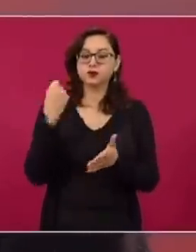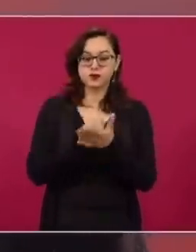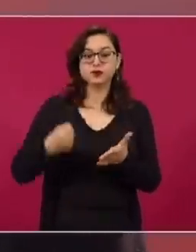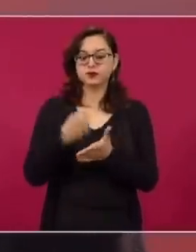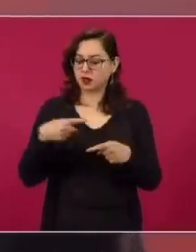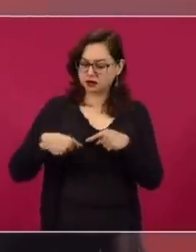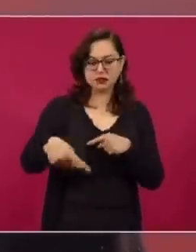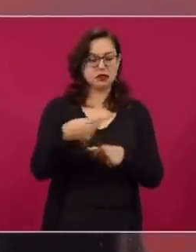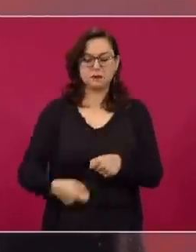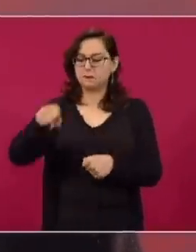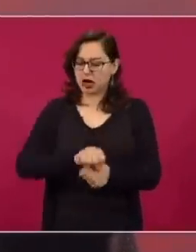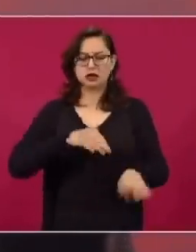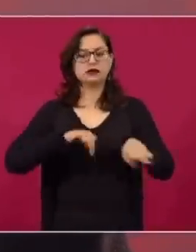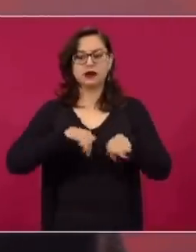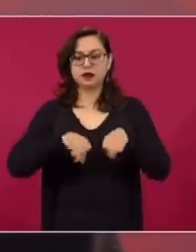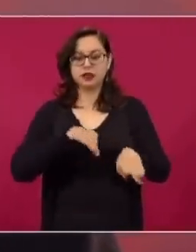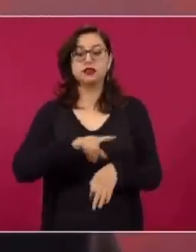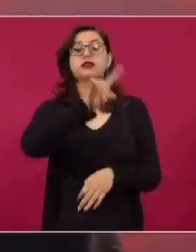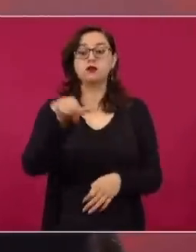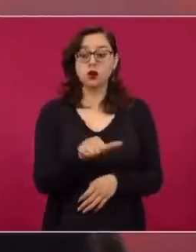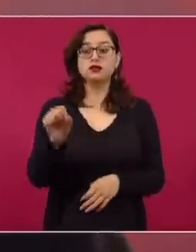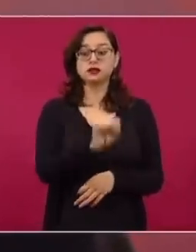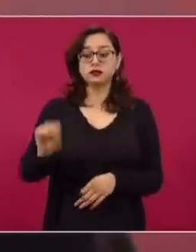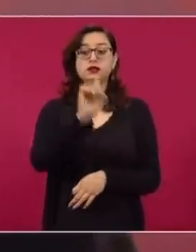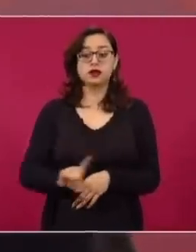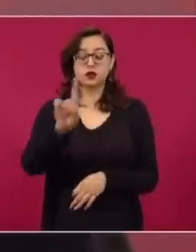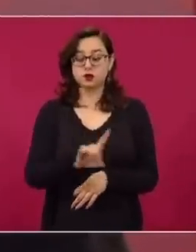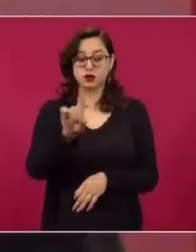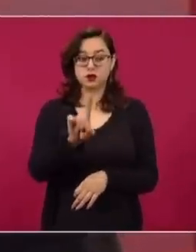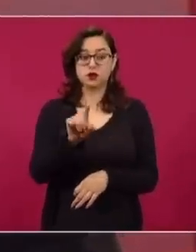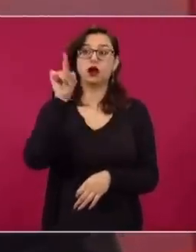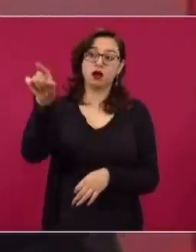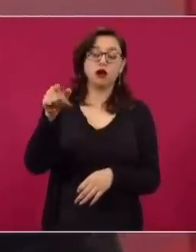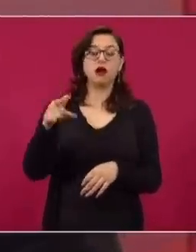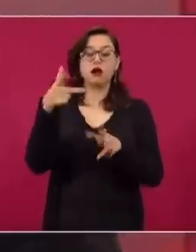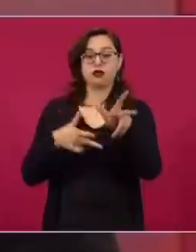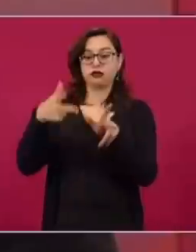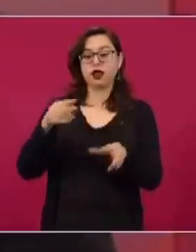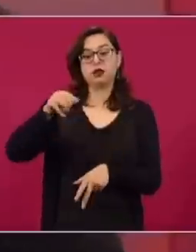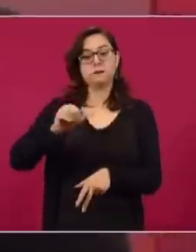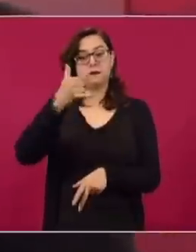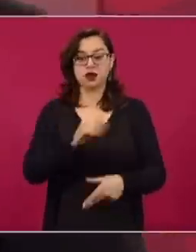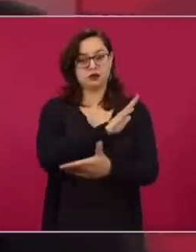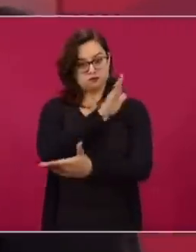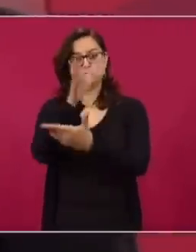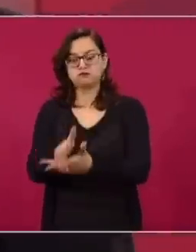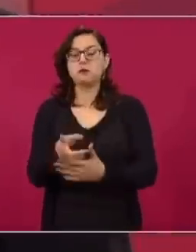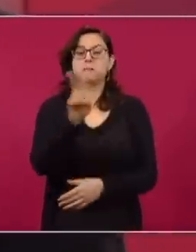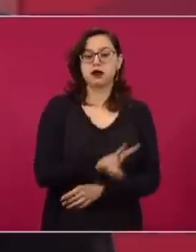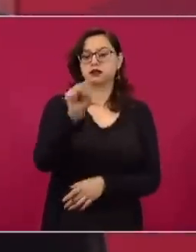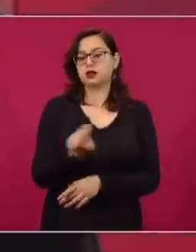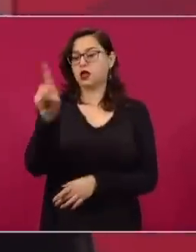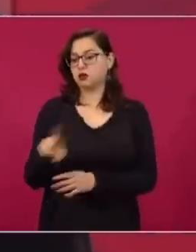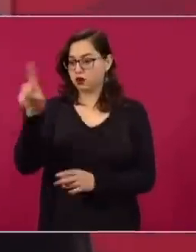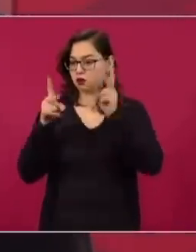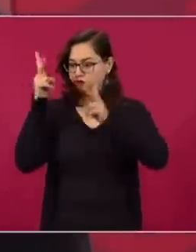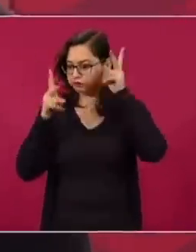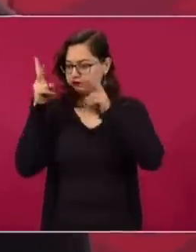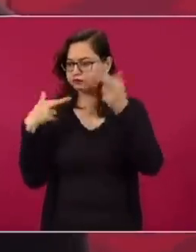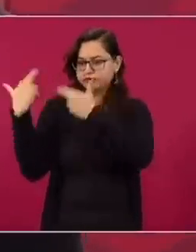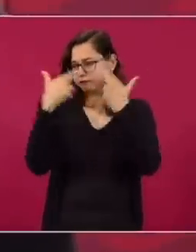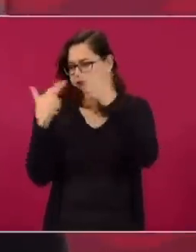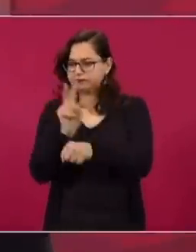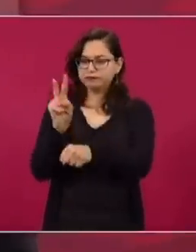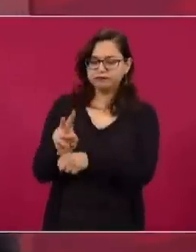semana y el fin de semana vamos precisamente a la supervisión del Tren Maya. Vamos a estar desde el viernes hasta el domingo. Vamos a